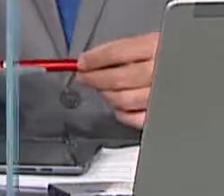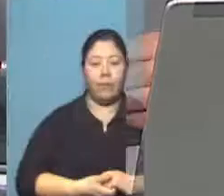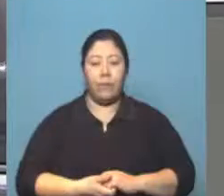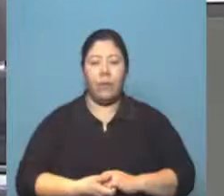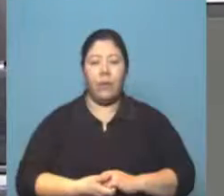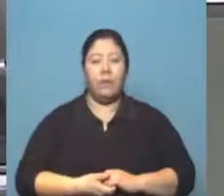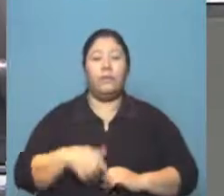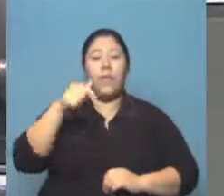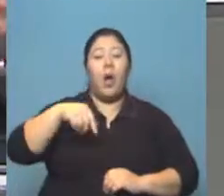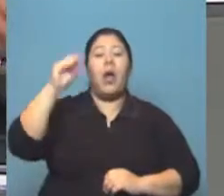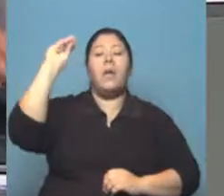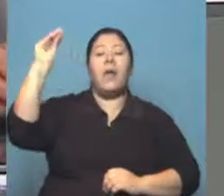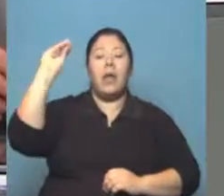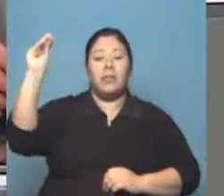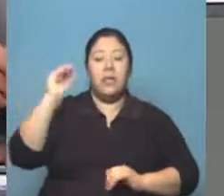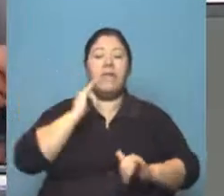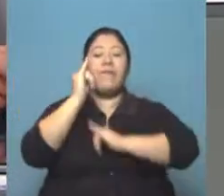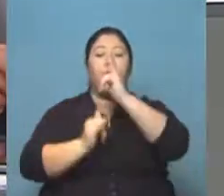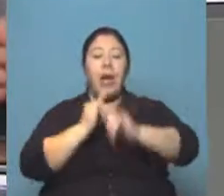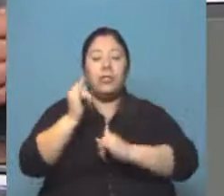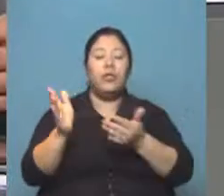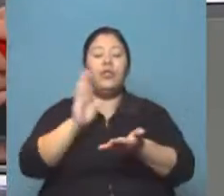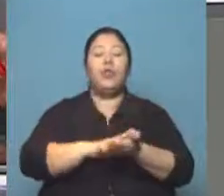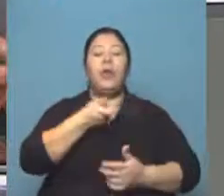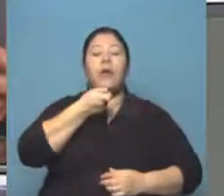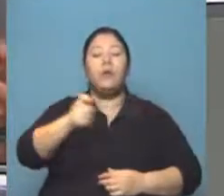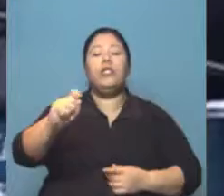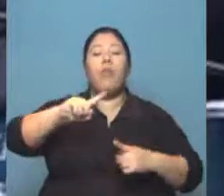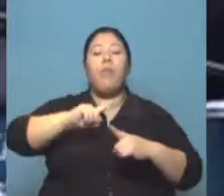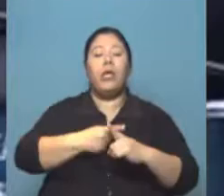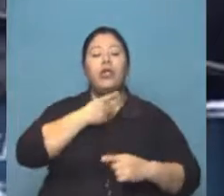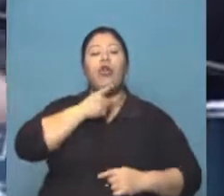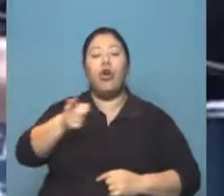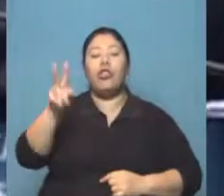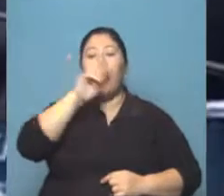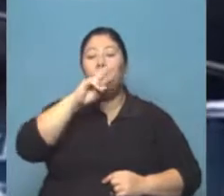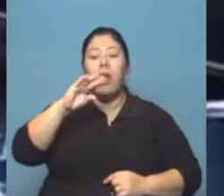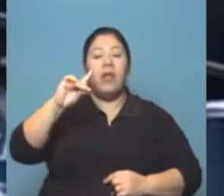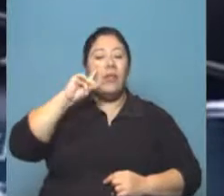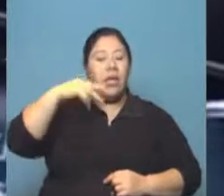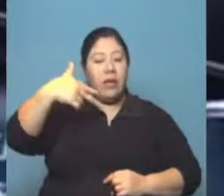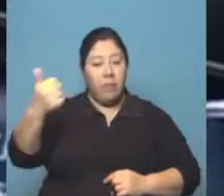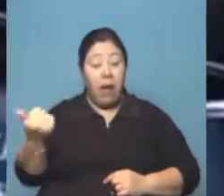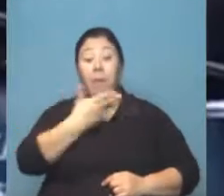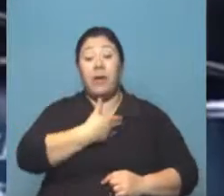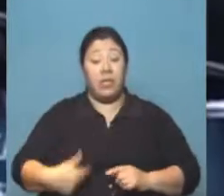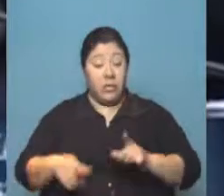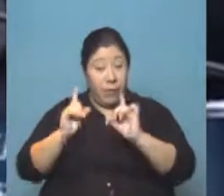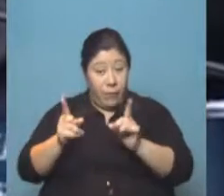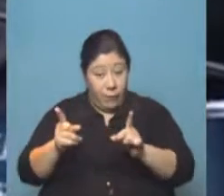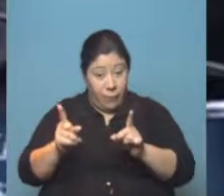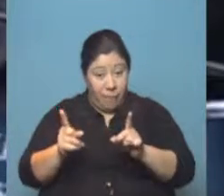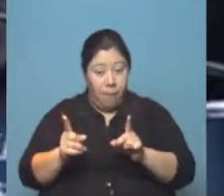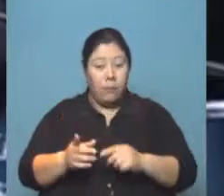Vamos a Brasil, comienza el juicio político a la mandataria Dilma Rousseff, todavía mandataria, claro, la decisión correrá por cuenta